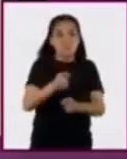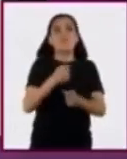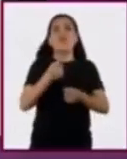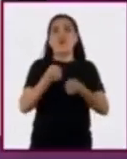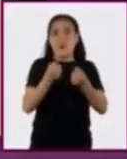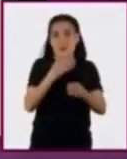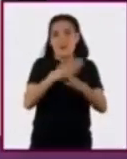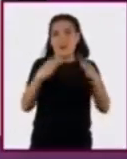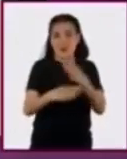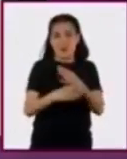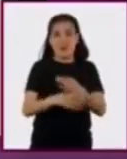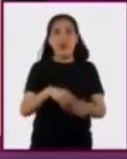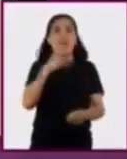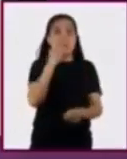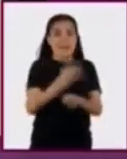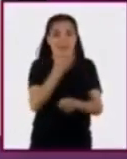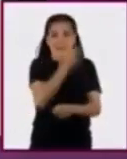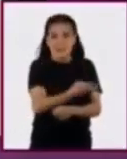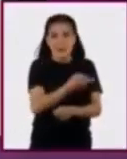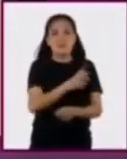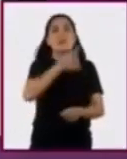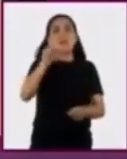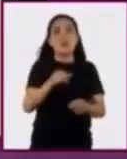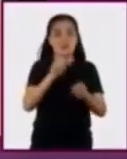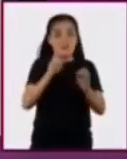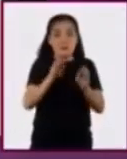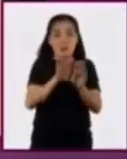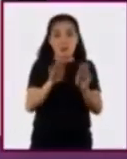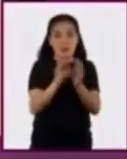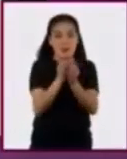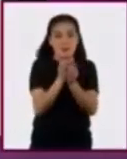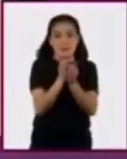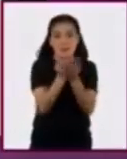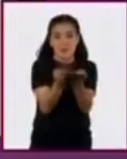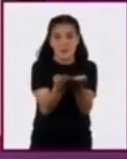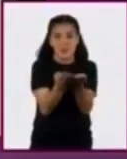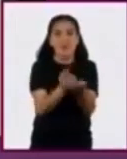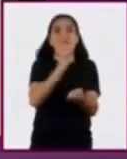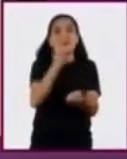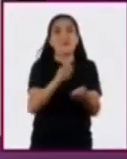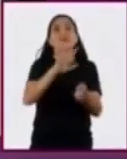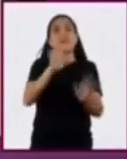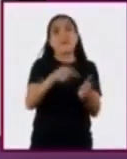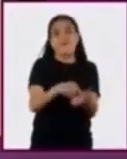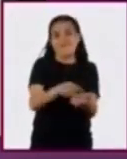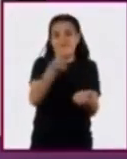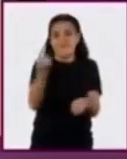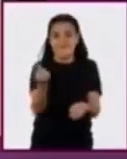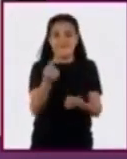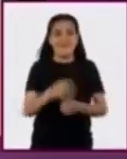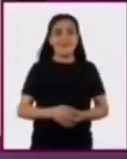De esta manera, el capullo se abrirá y la semilla saldrá.